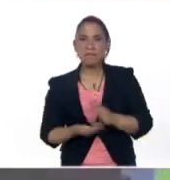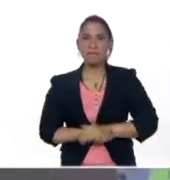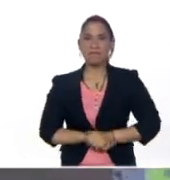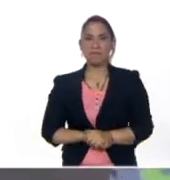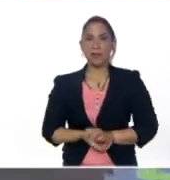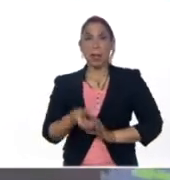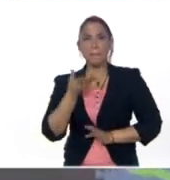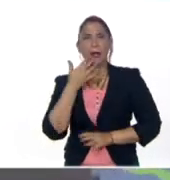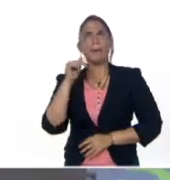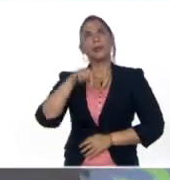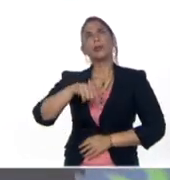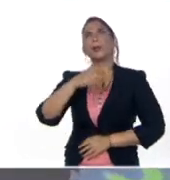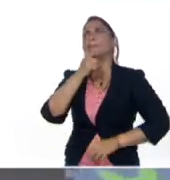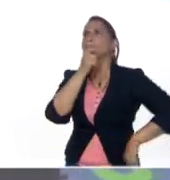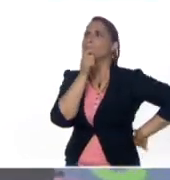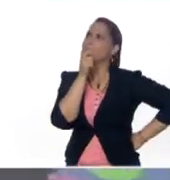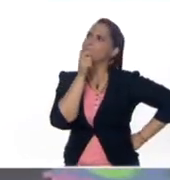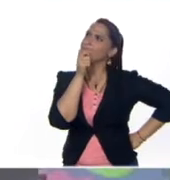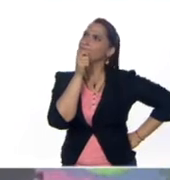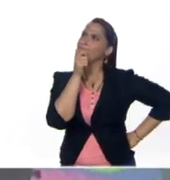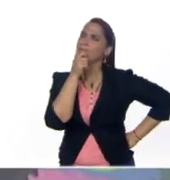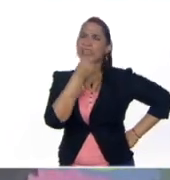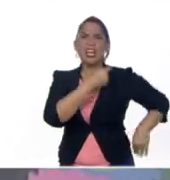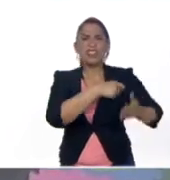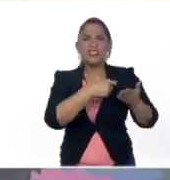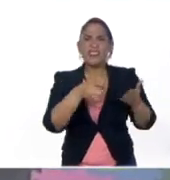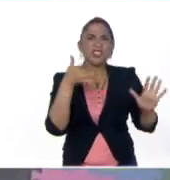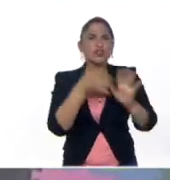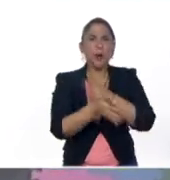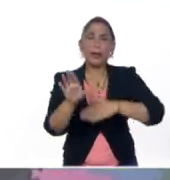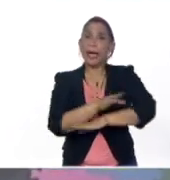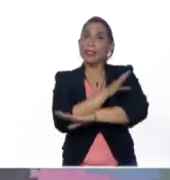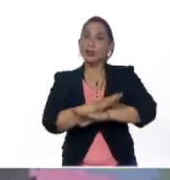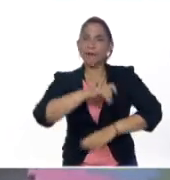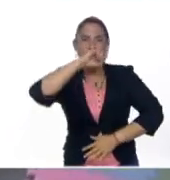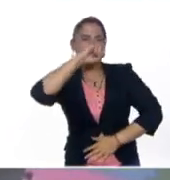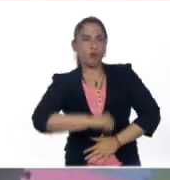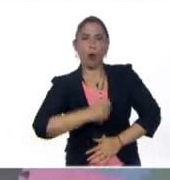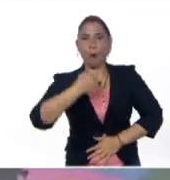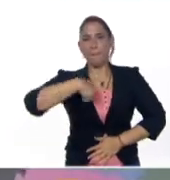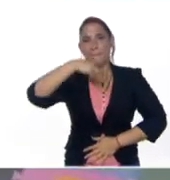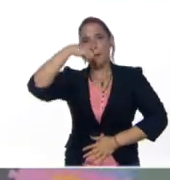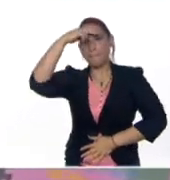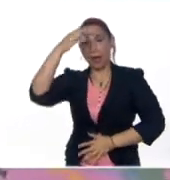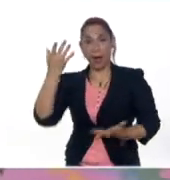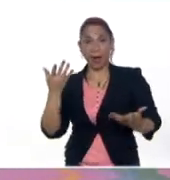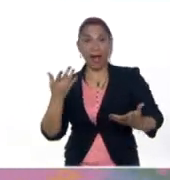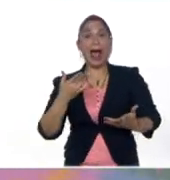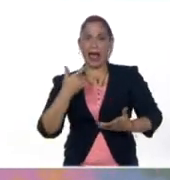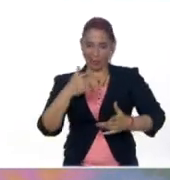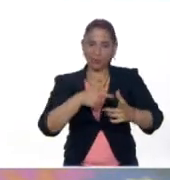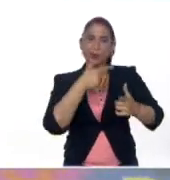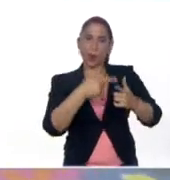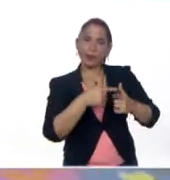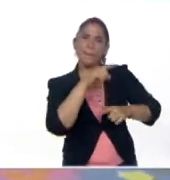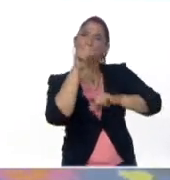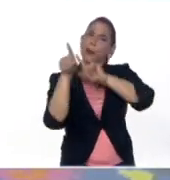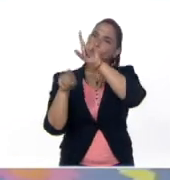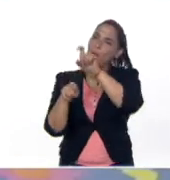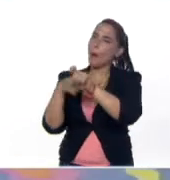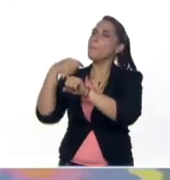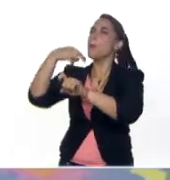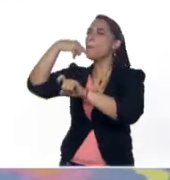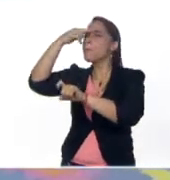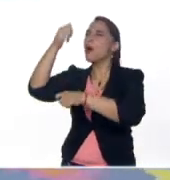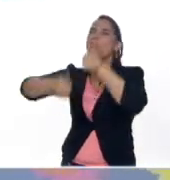Ah, hoy quiero escribir sobre la canción favorita de mi papá Ah, bueno, entonces le preguntamos a papá cuál es su